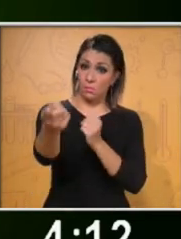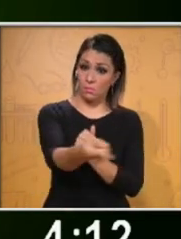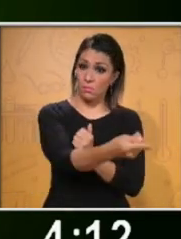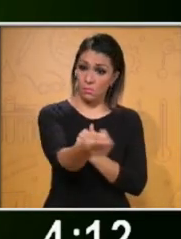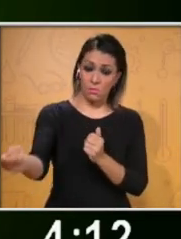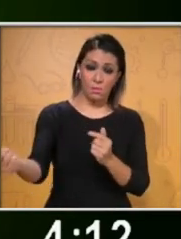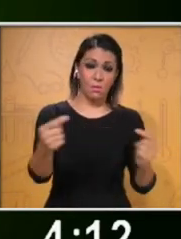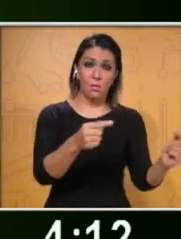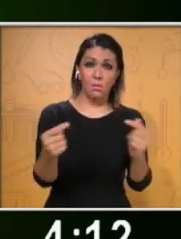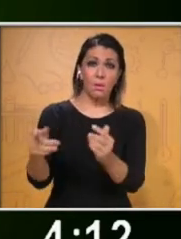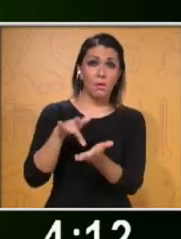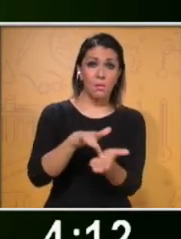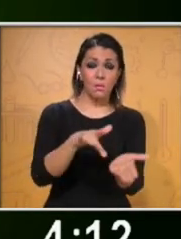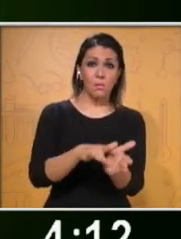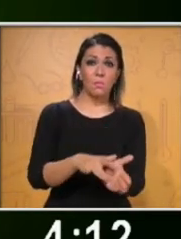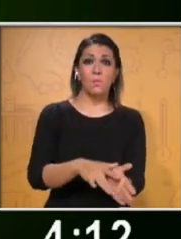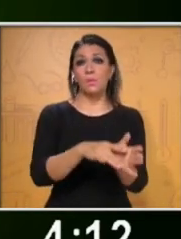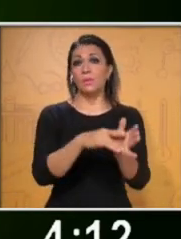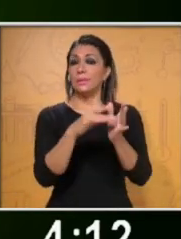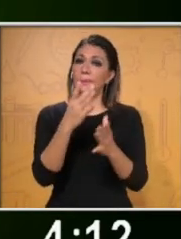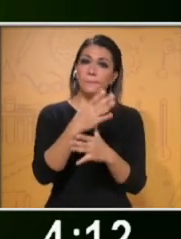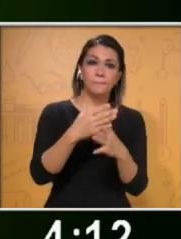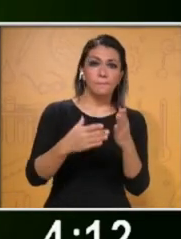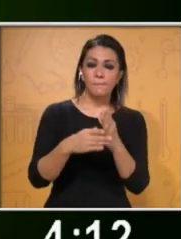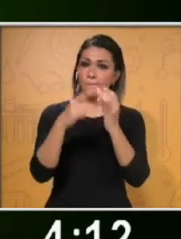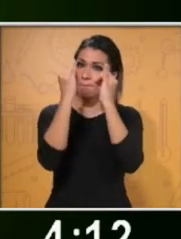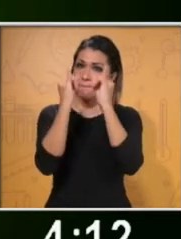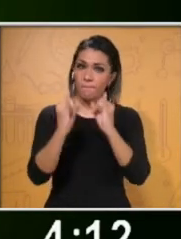apóyense de material visual. ¿Entendido?